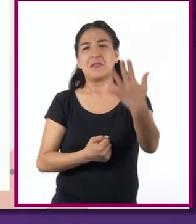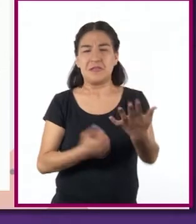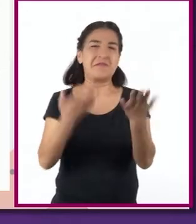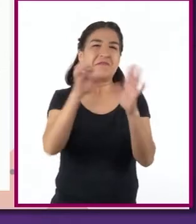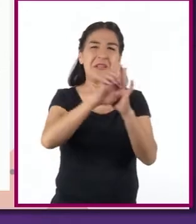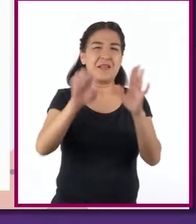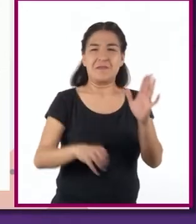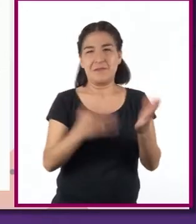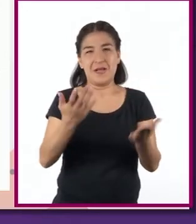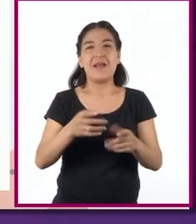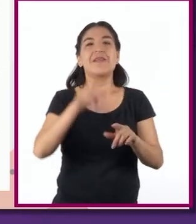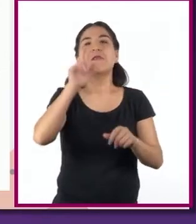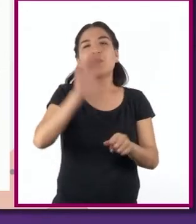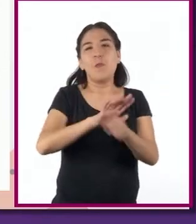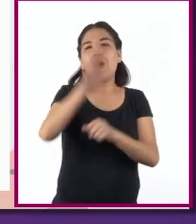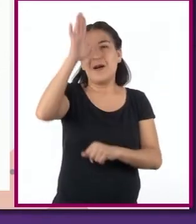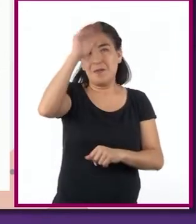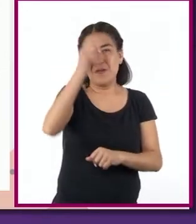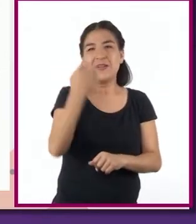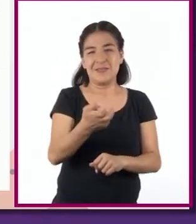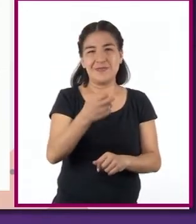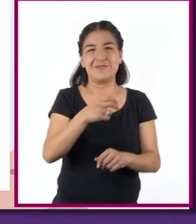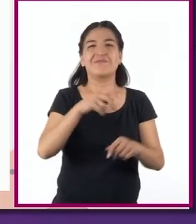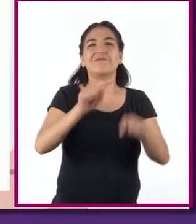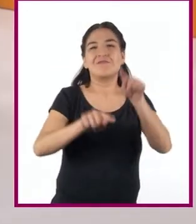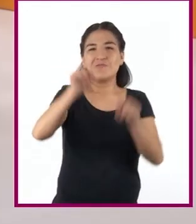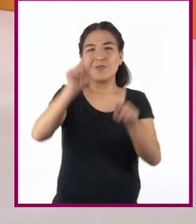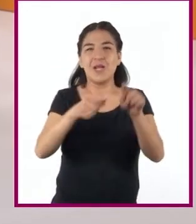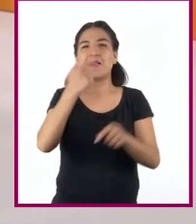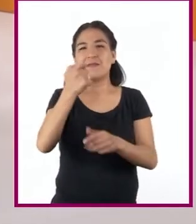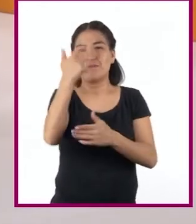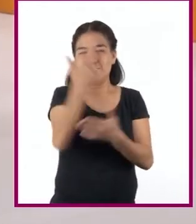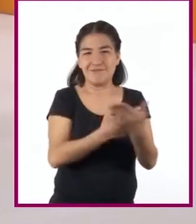ejemplo, de acuerdo con las cantidades que manejamos.